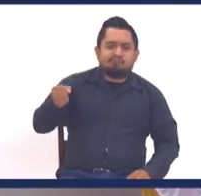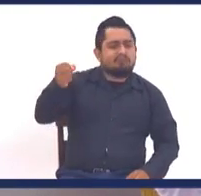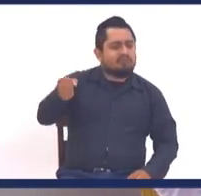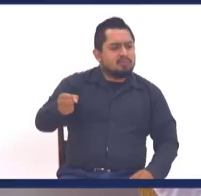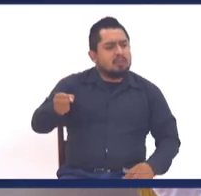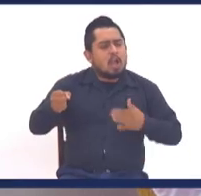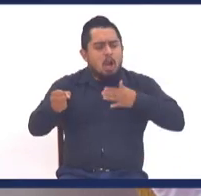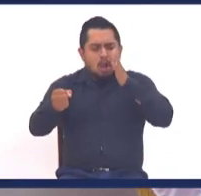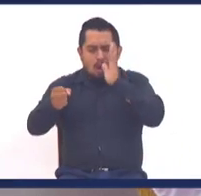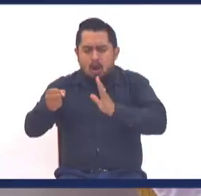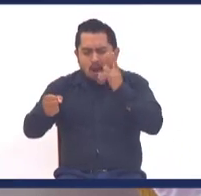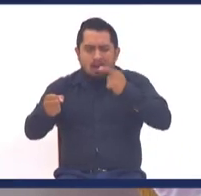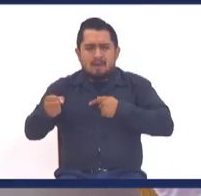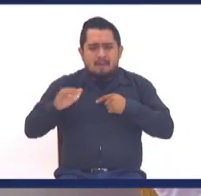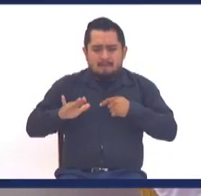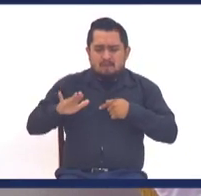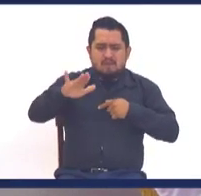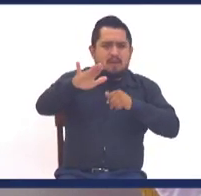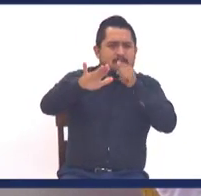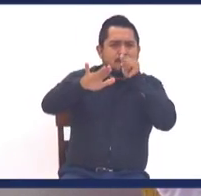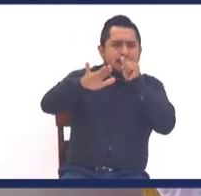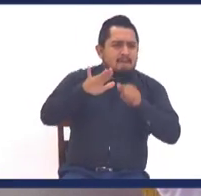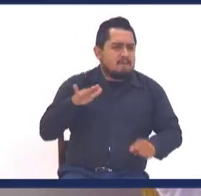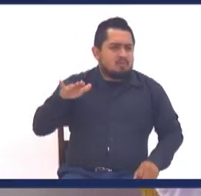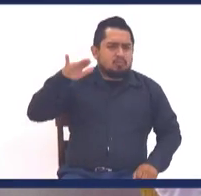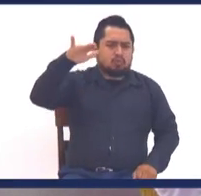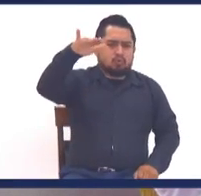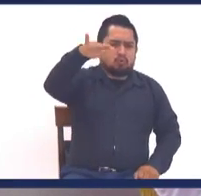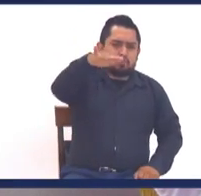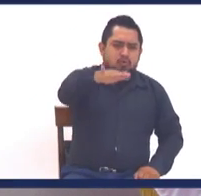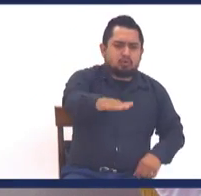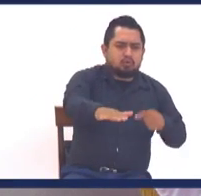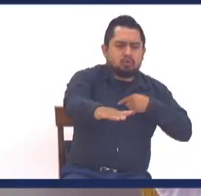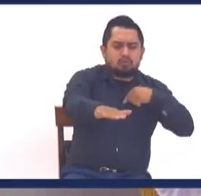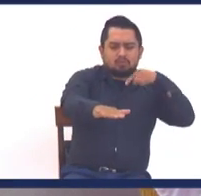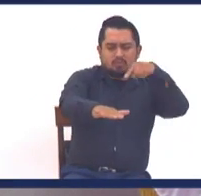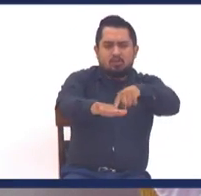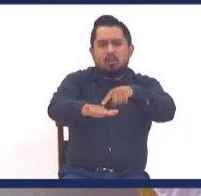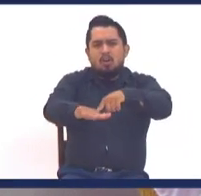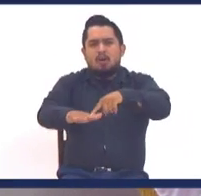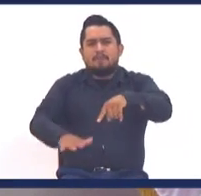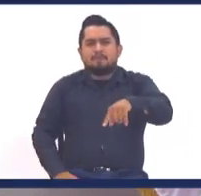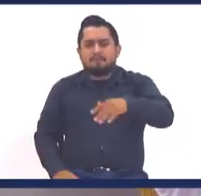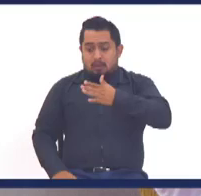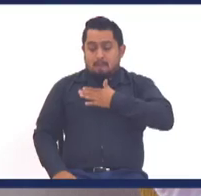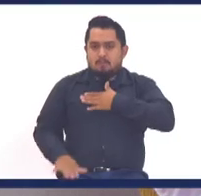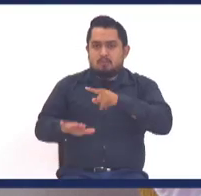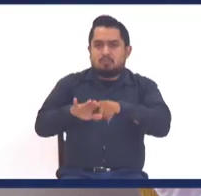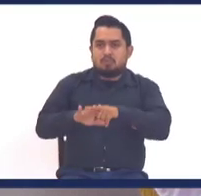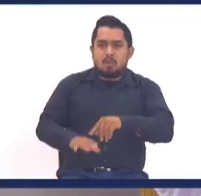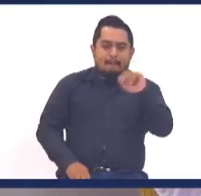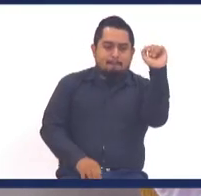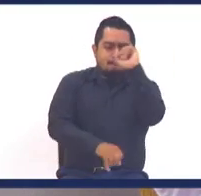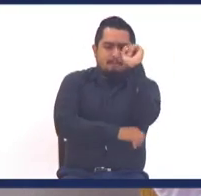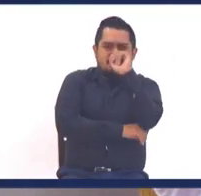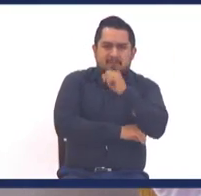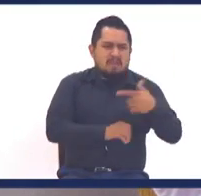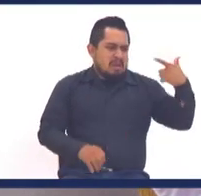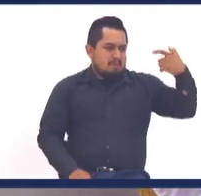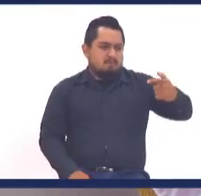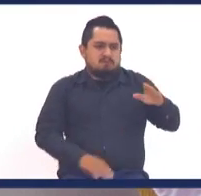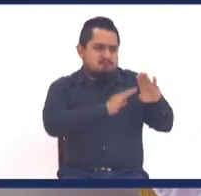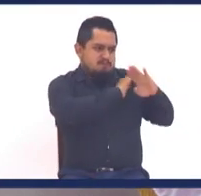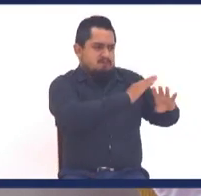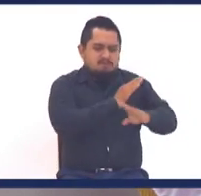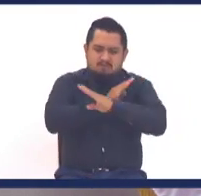y voy a ir en mi jet privado a la nación de donde tú estás, y voy a bajarme en mi carro blindado con hombres de